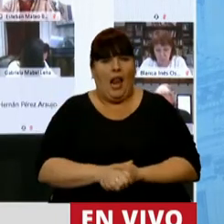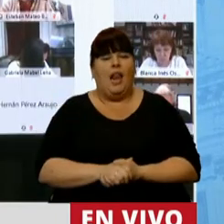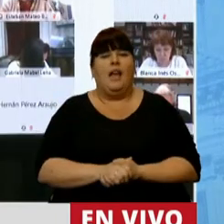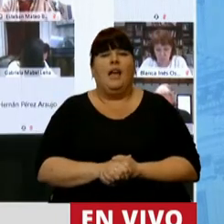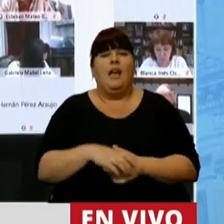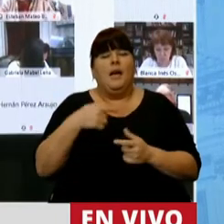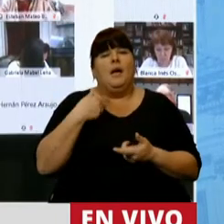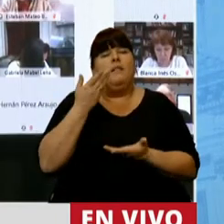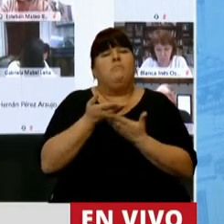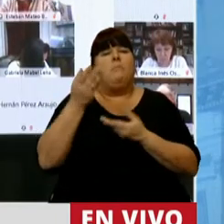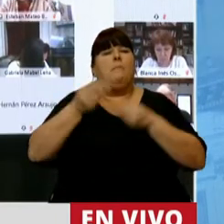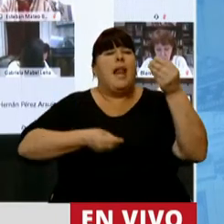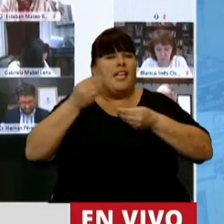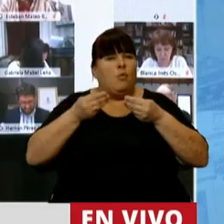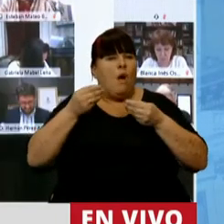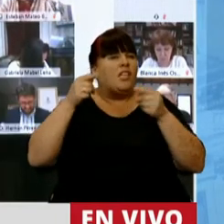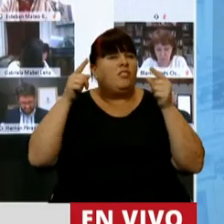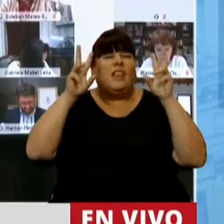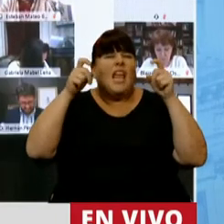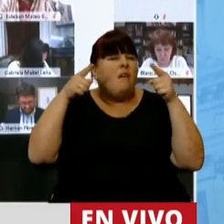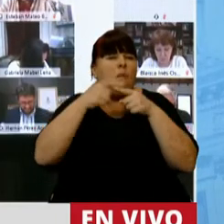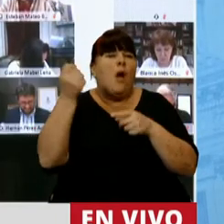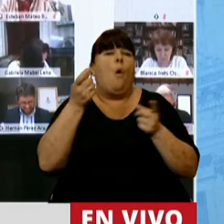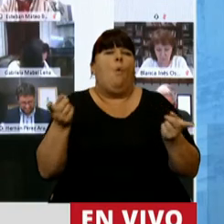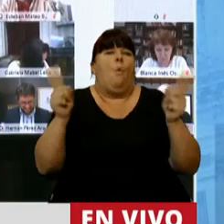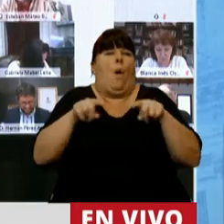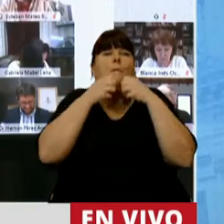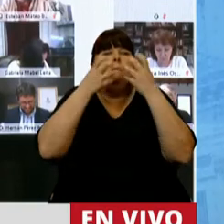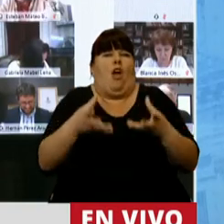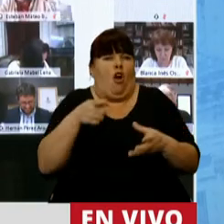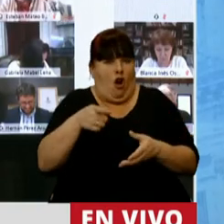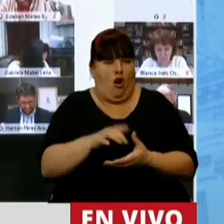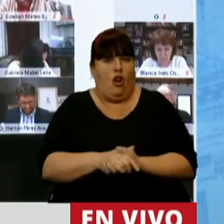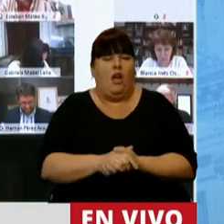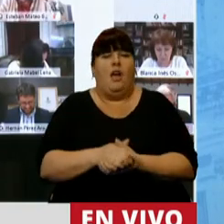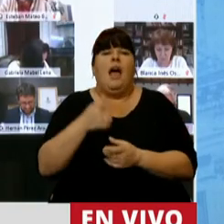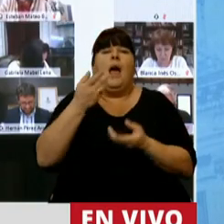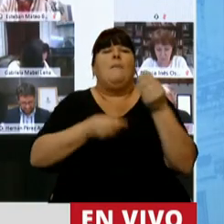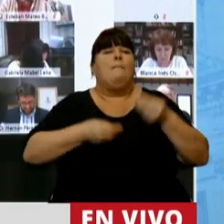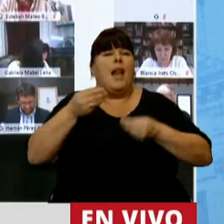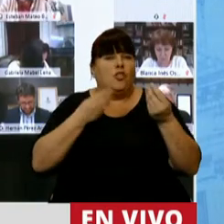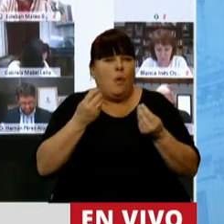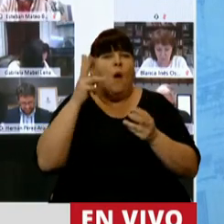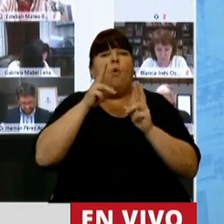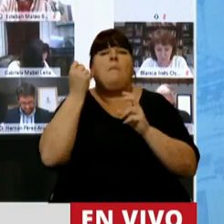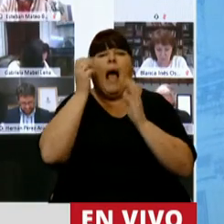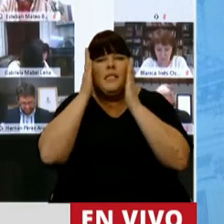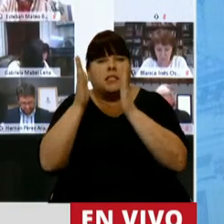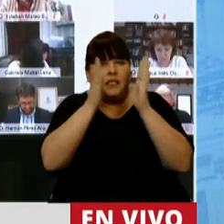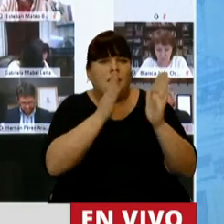vemos un presupuesto que tiene una clara consigna en la recuperación. Un presupuesto que viene a aplicar prioridades,